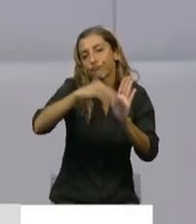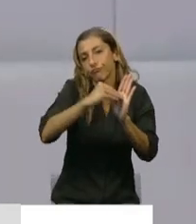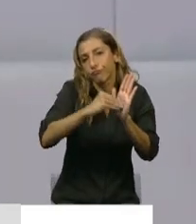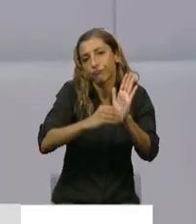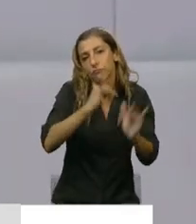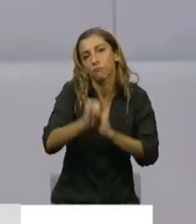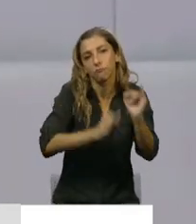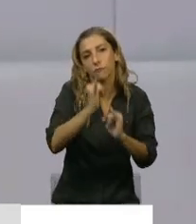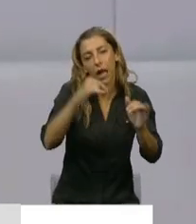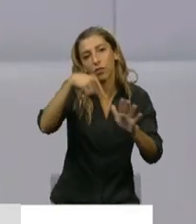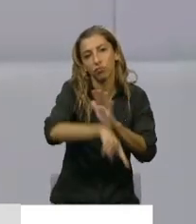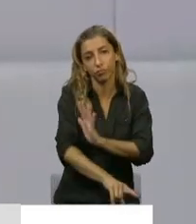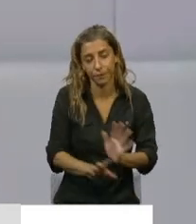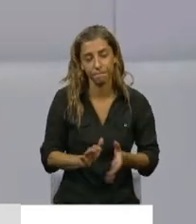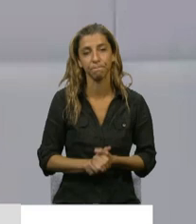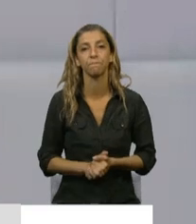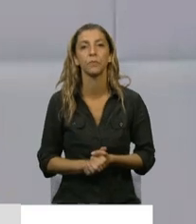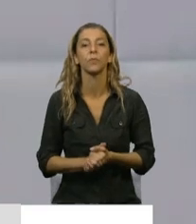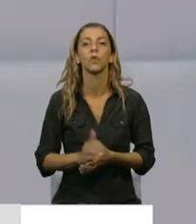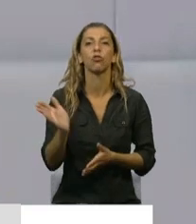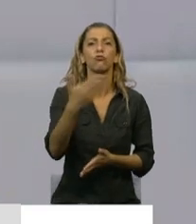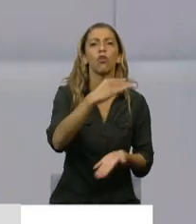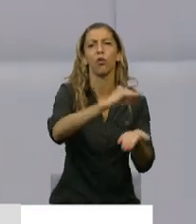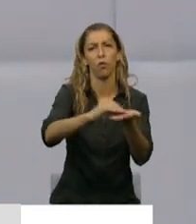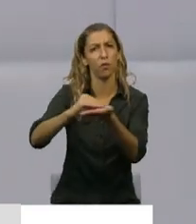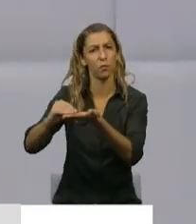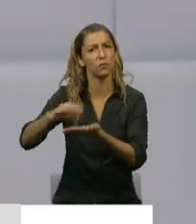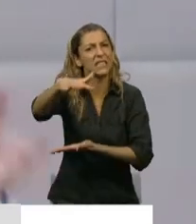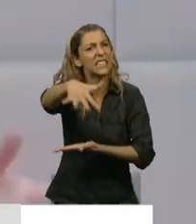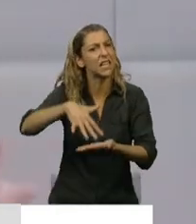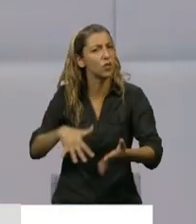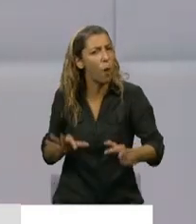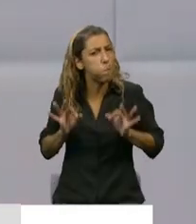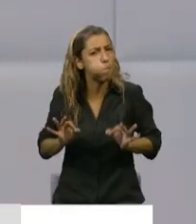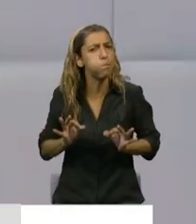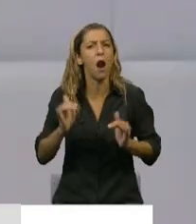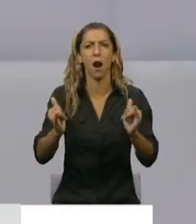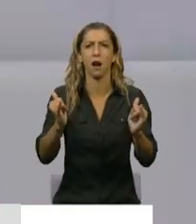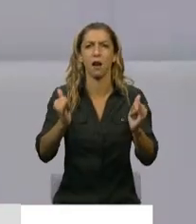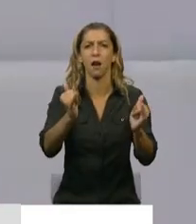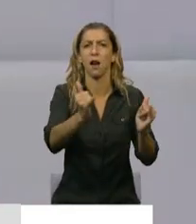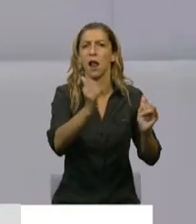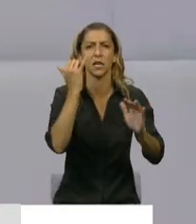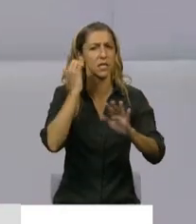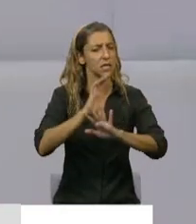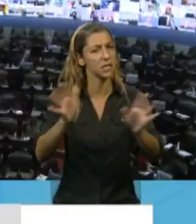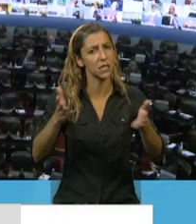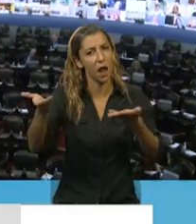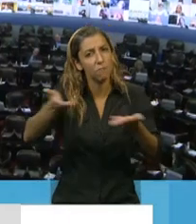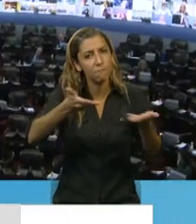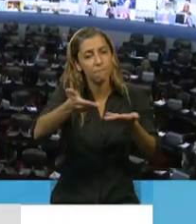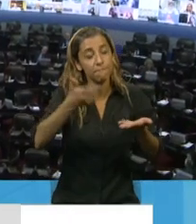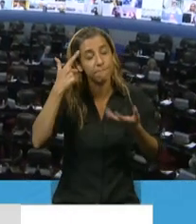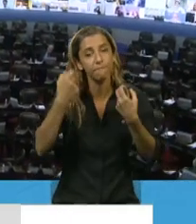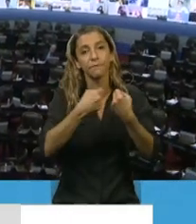diputados y diputadas creo que tienen los textos que hemos logrado unificar y que hemos puesto en consideración